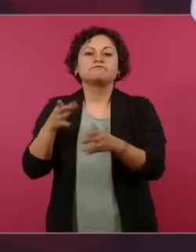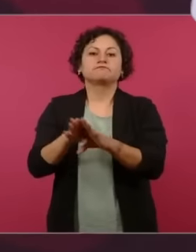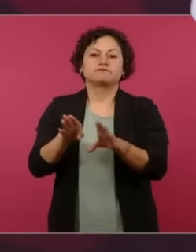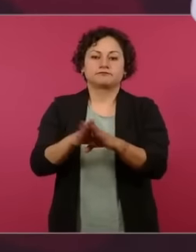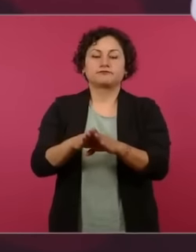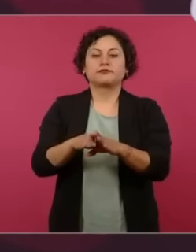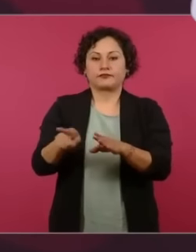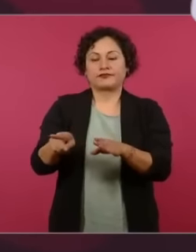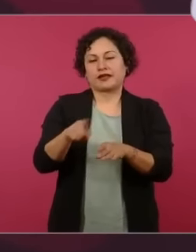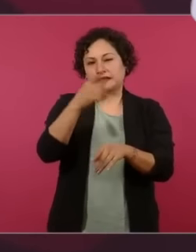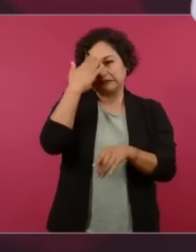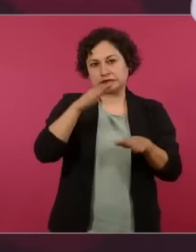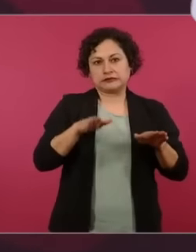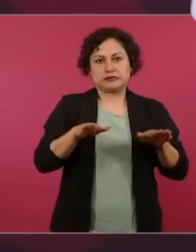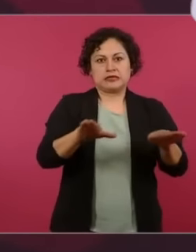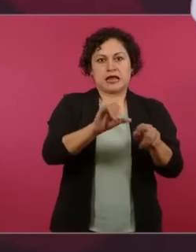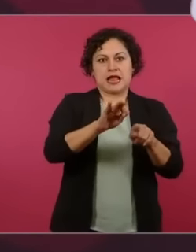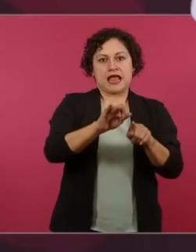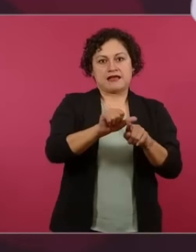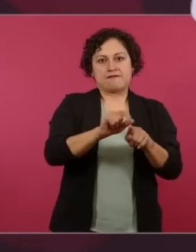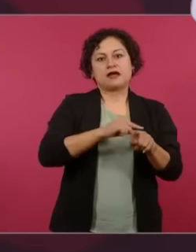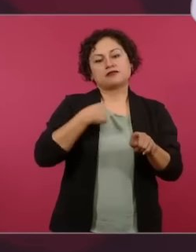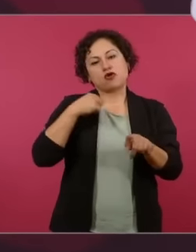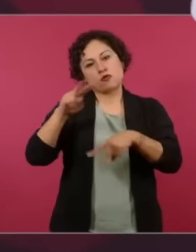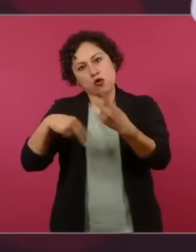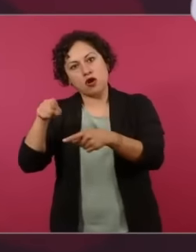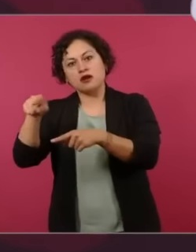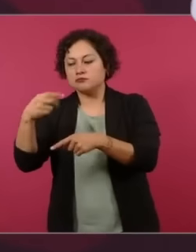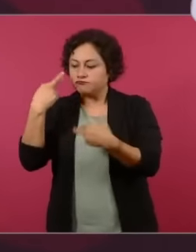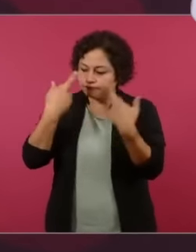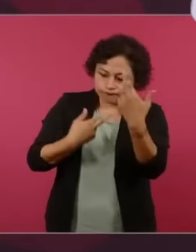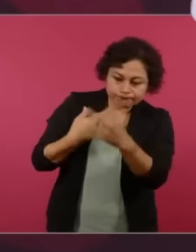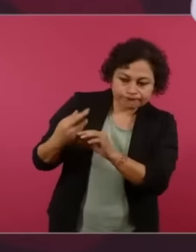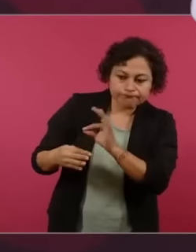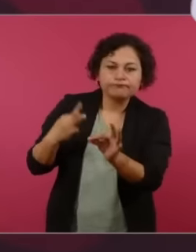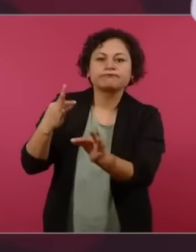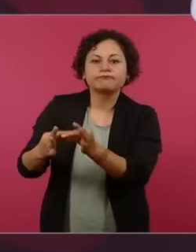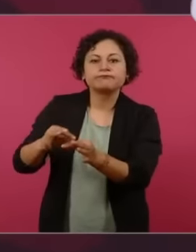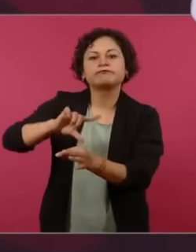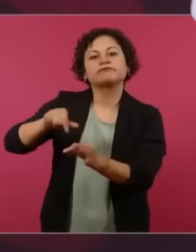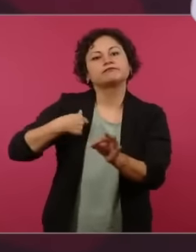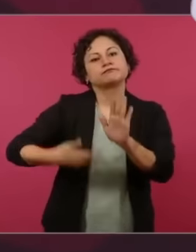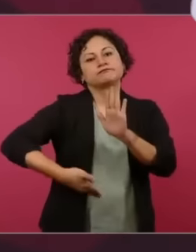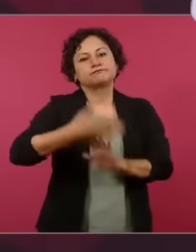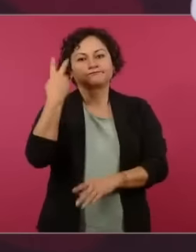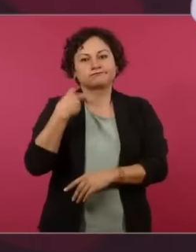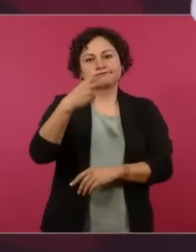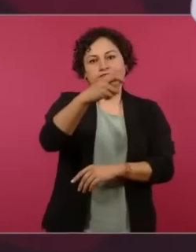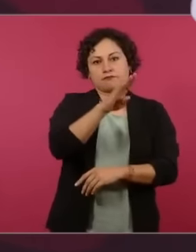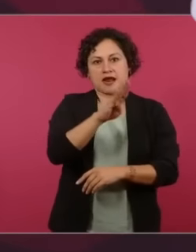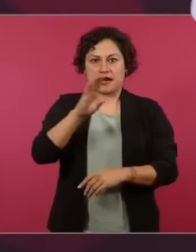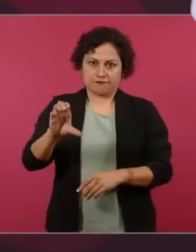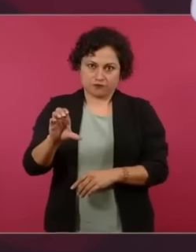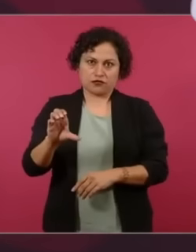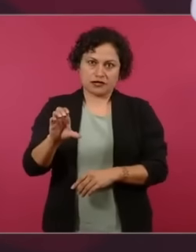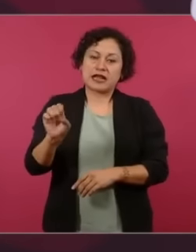así que queridos amigos por aquí les voy a compartir unos videitos para que ustedes puedan también mirar